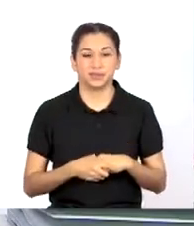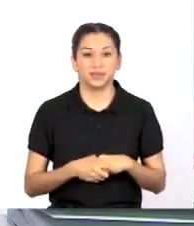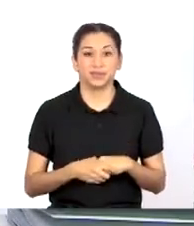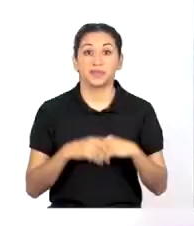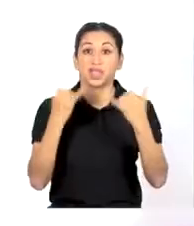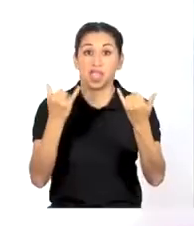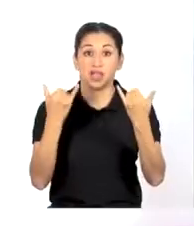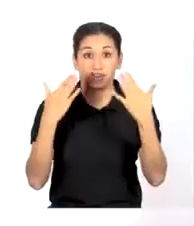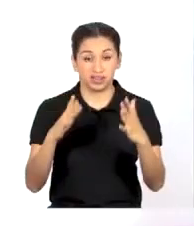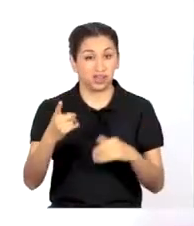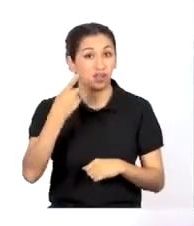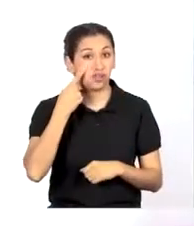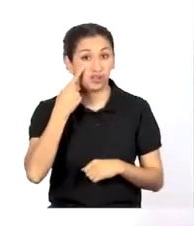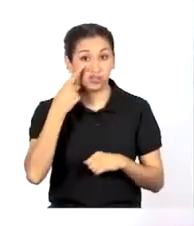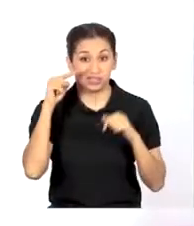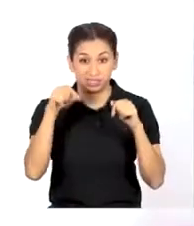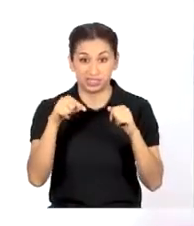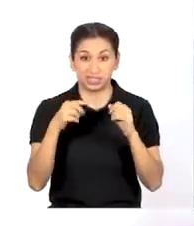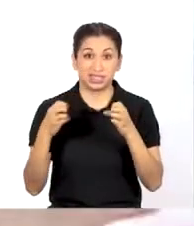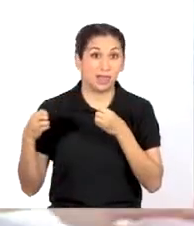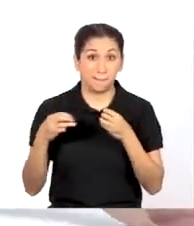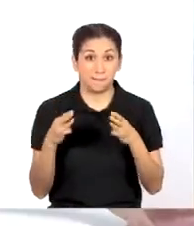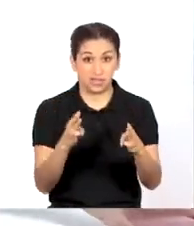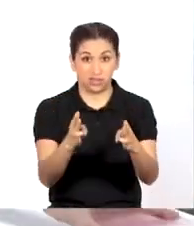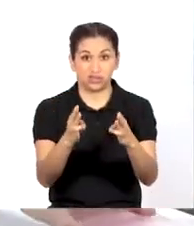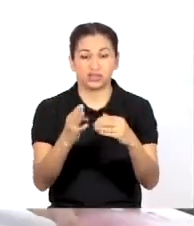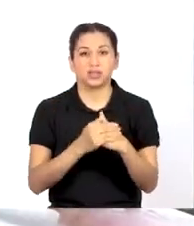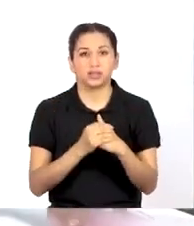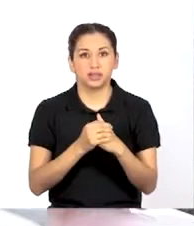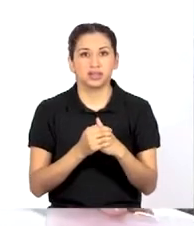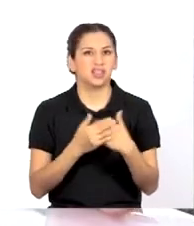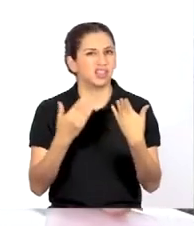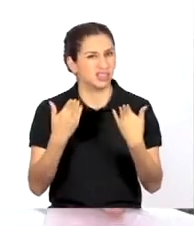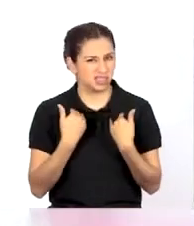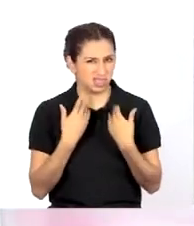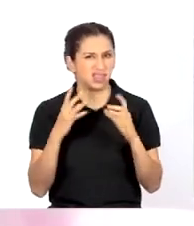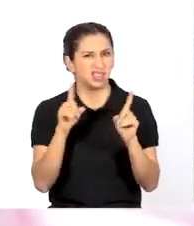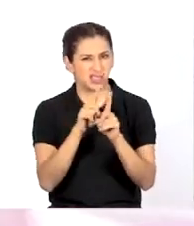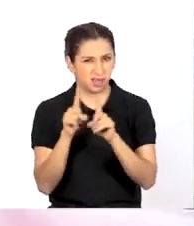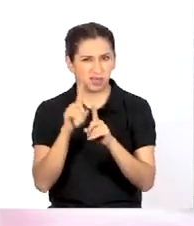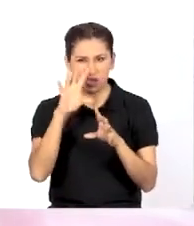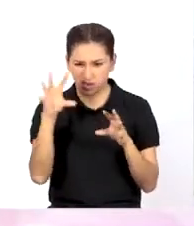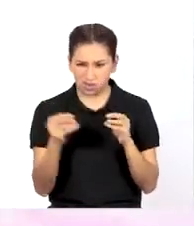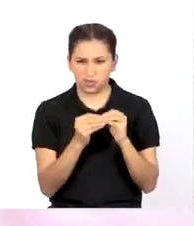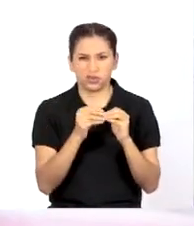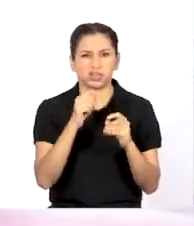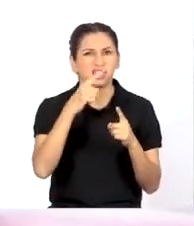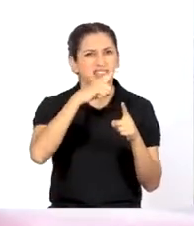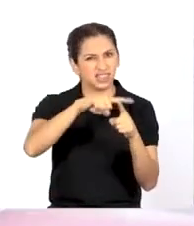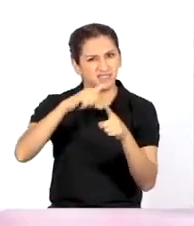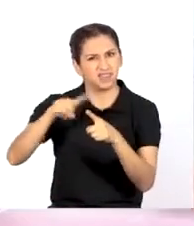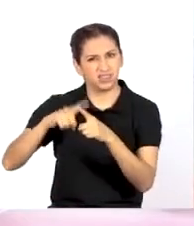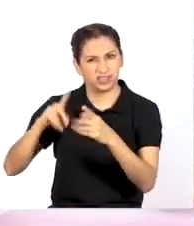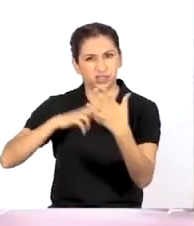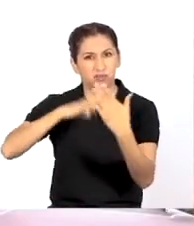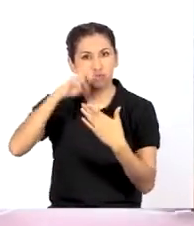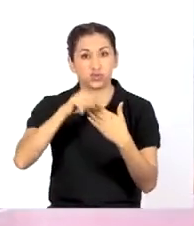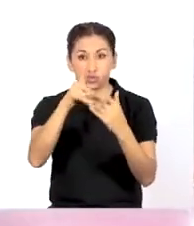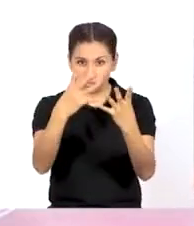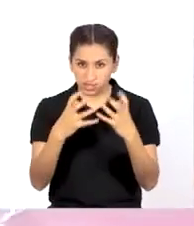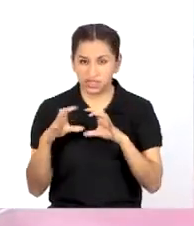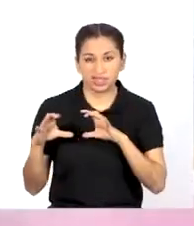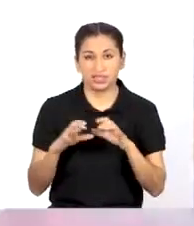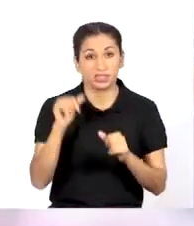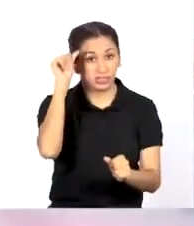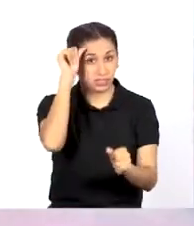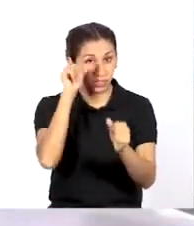Ahora que conocemos estas metodologías, deberíamos intentar aplicarlas a cada proyecto que nos proponemos